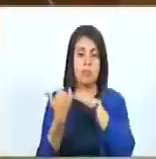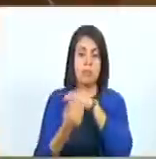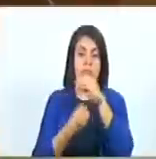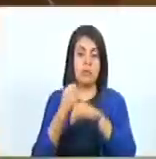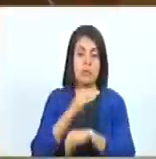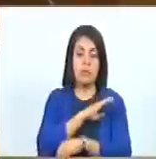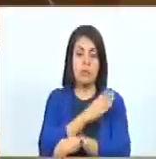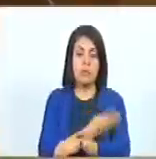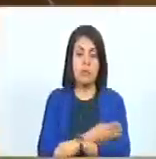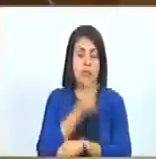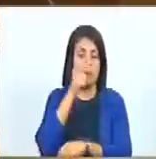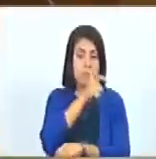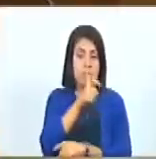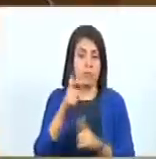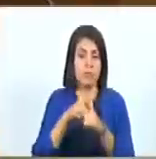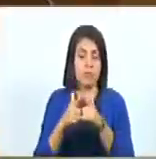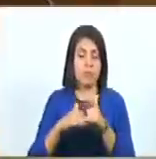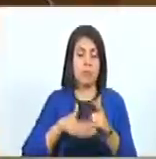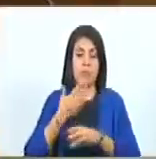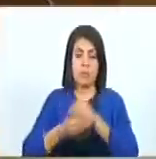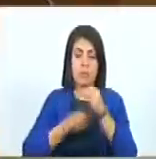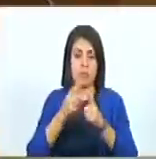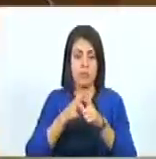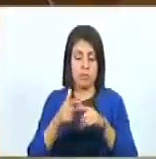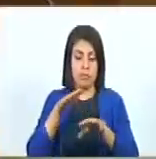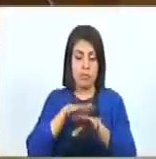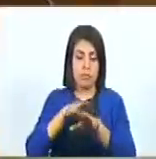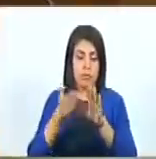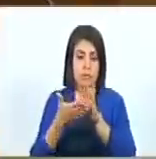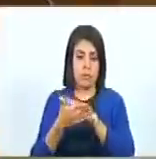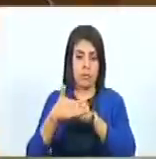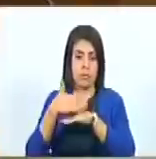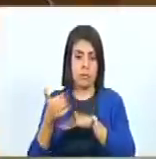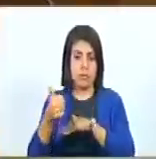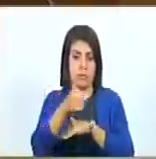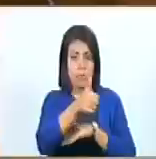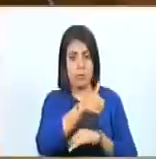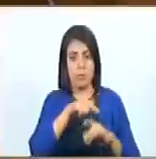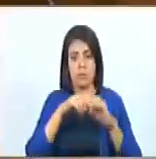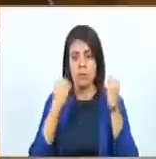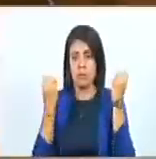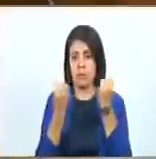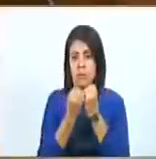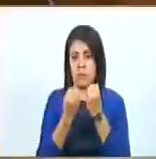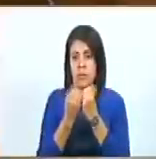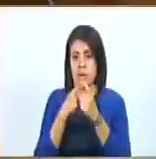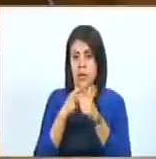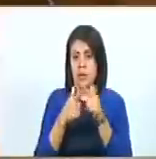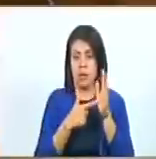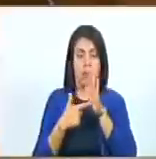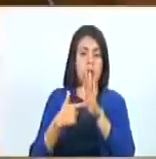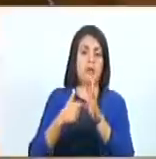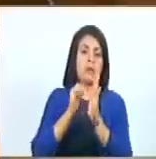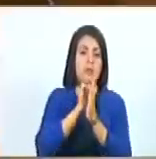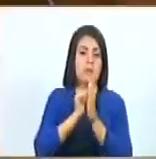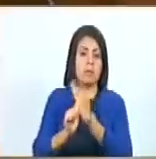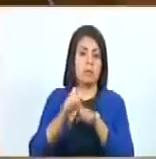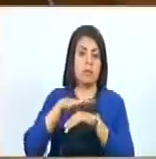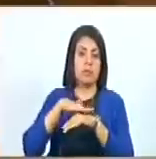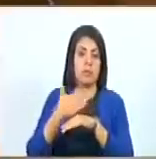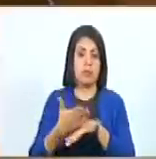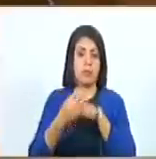poder popular. Las competencias correspondientes a cada una de las organizaciones referidas a este artículo